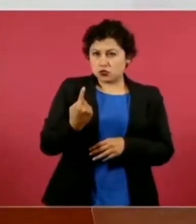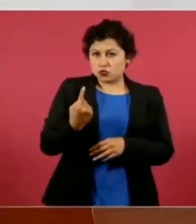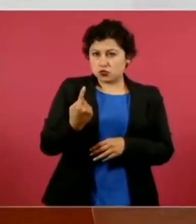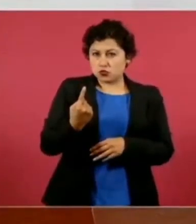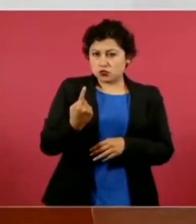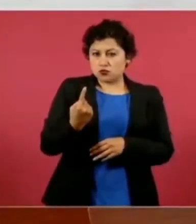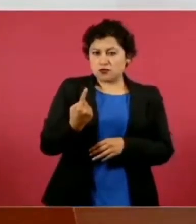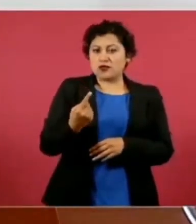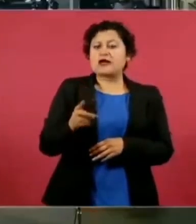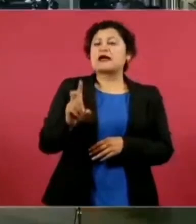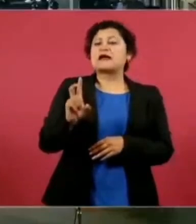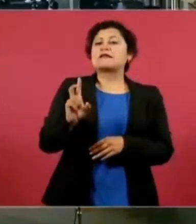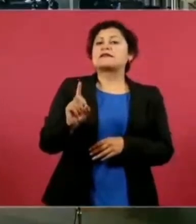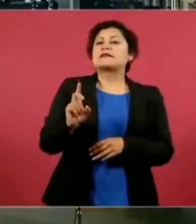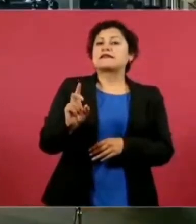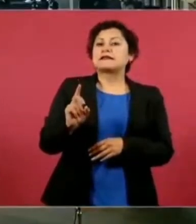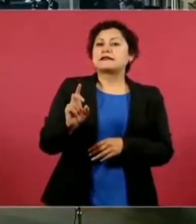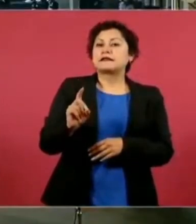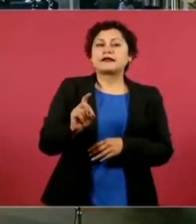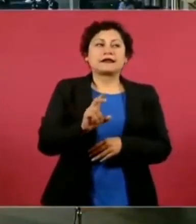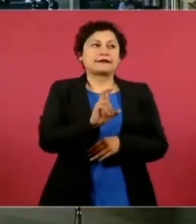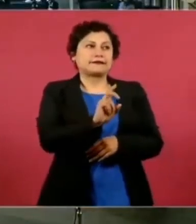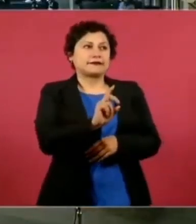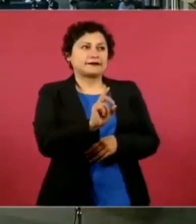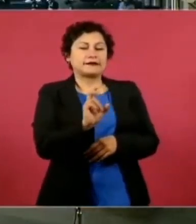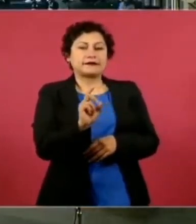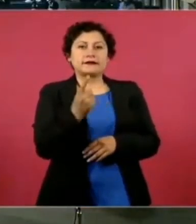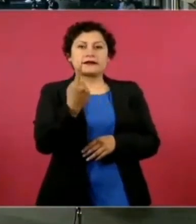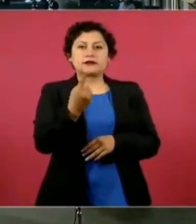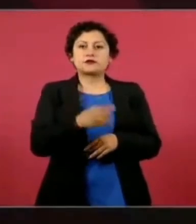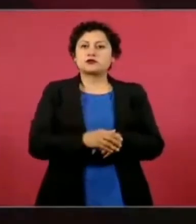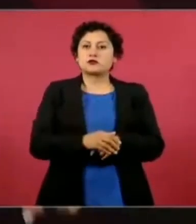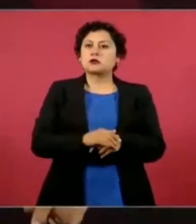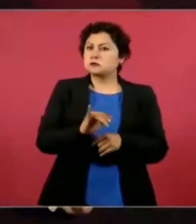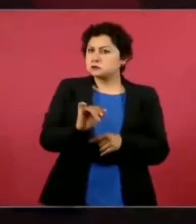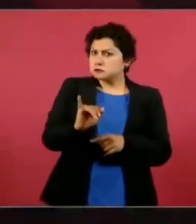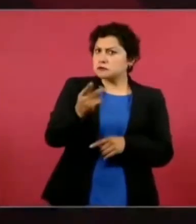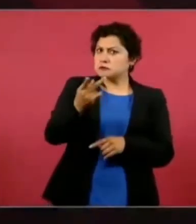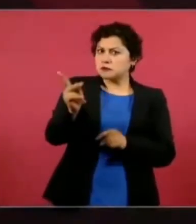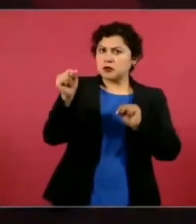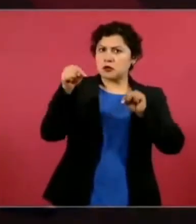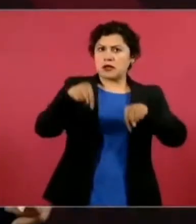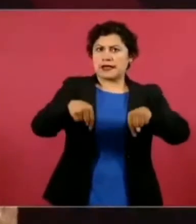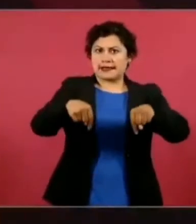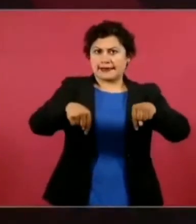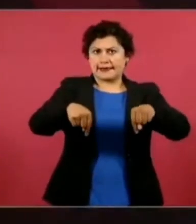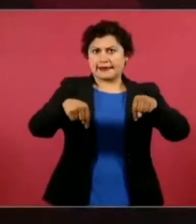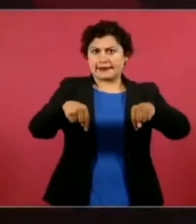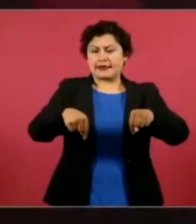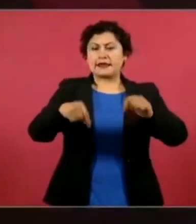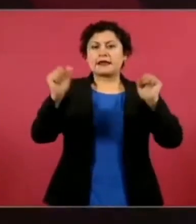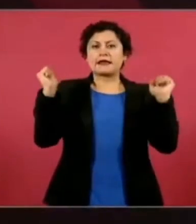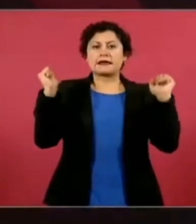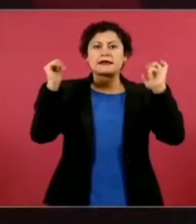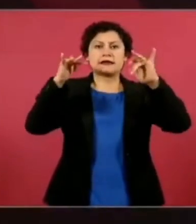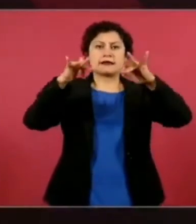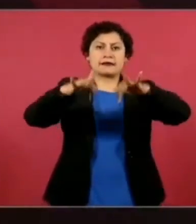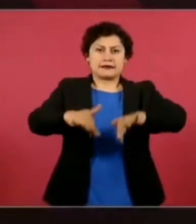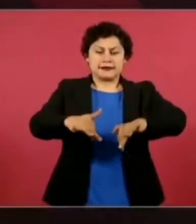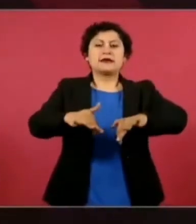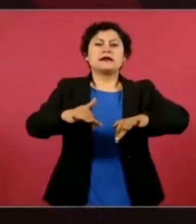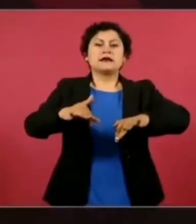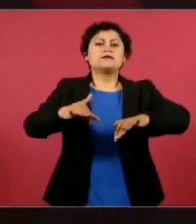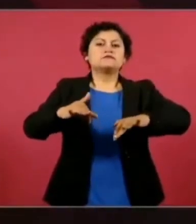30 y 31, pero aquí vamos a estar, ese encuentro para fortalecer